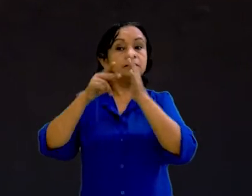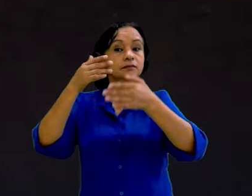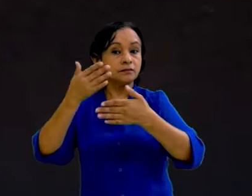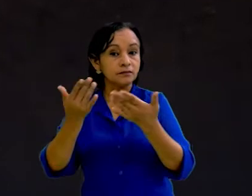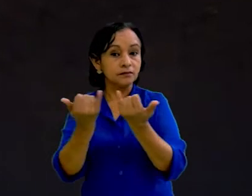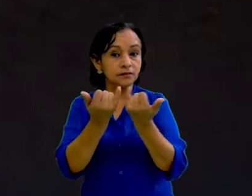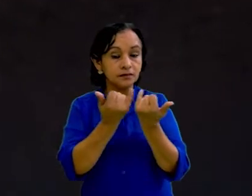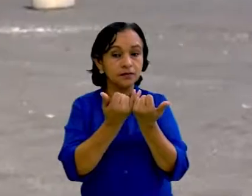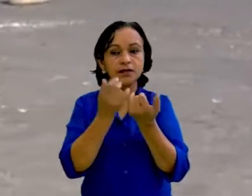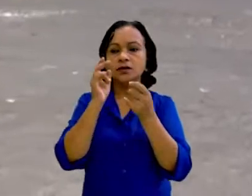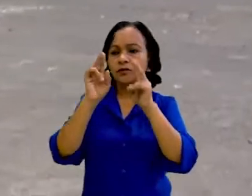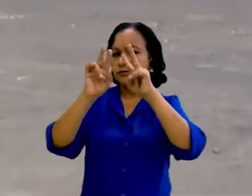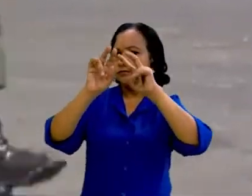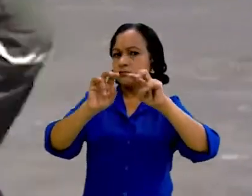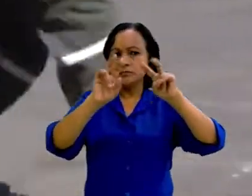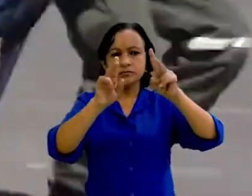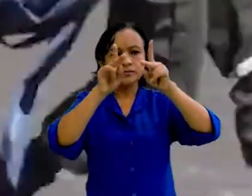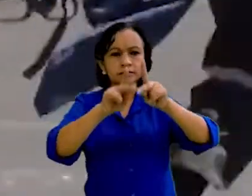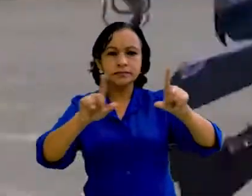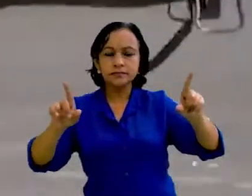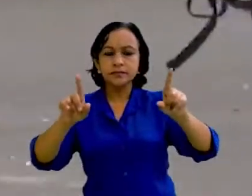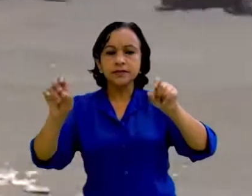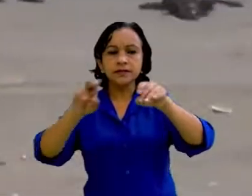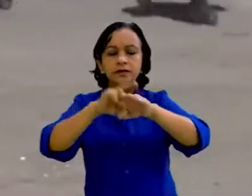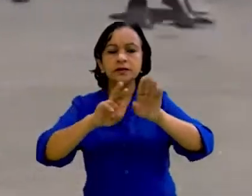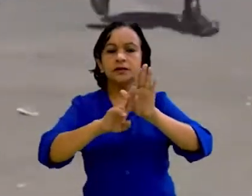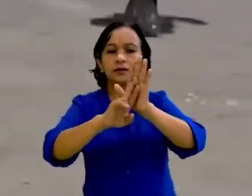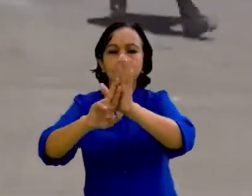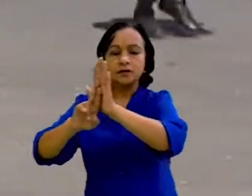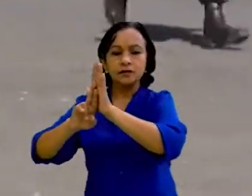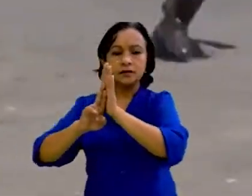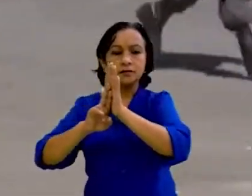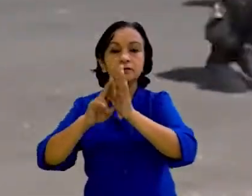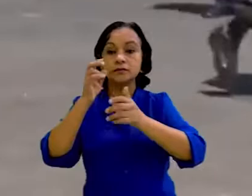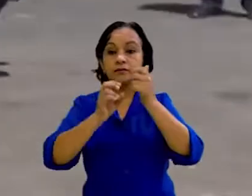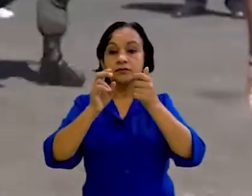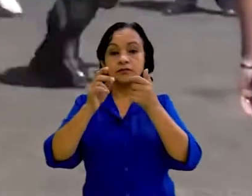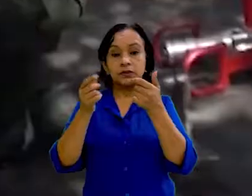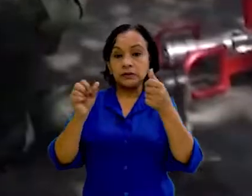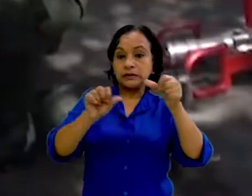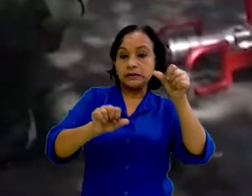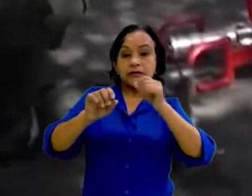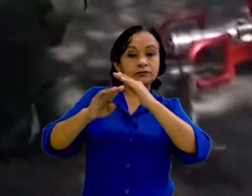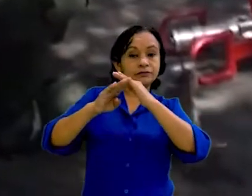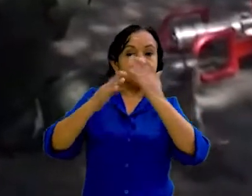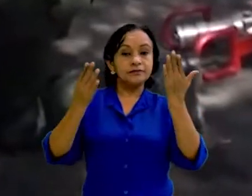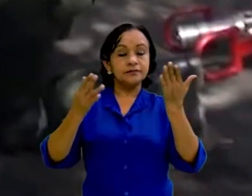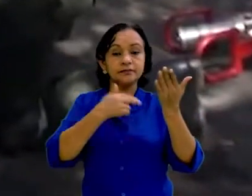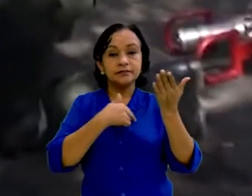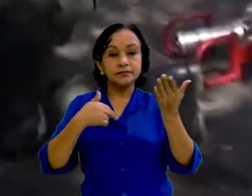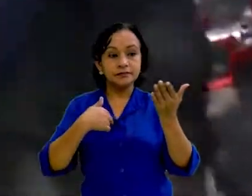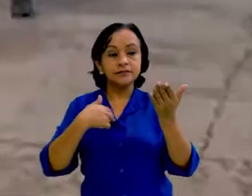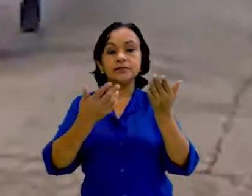sanitario, evaluando así el Plan Nacional de Respuesta a Emergencias Radiológicas y o Químicas. Llegó